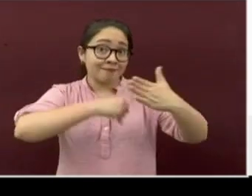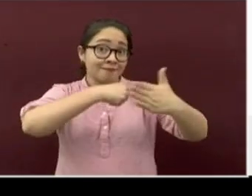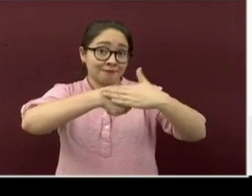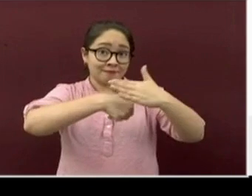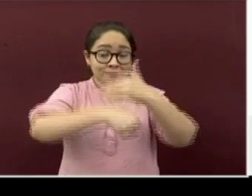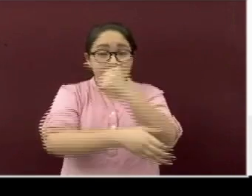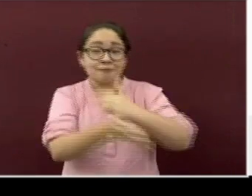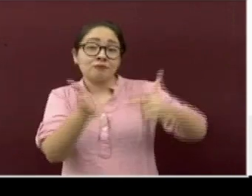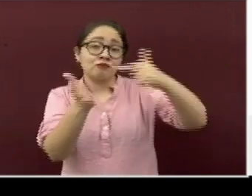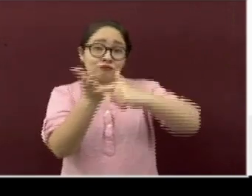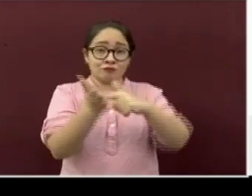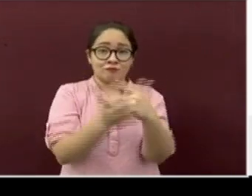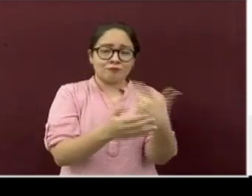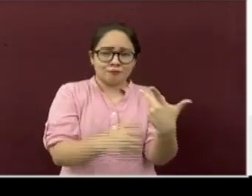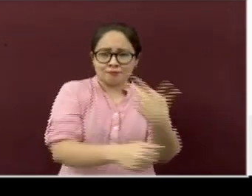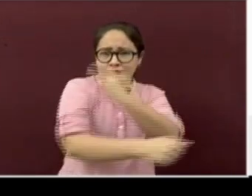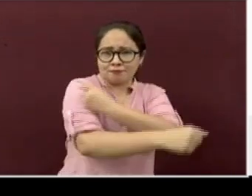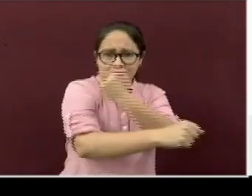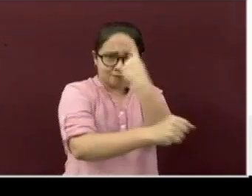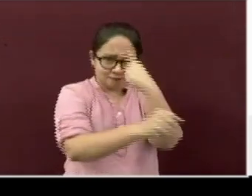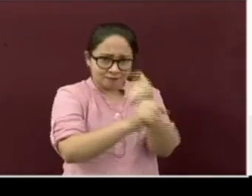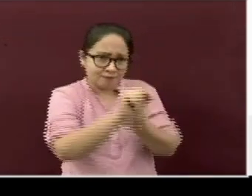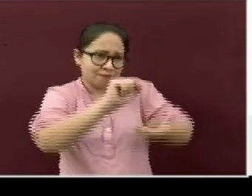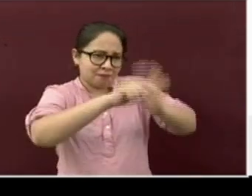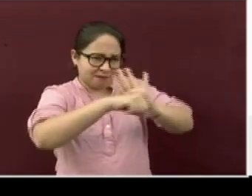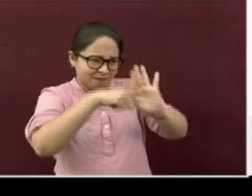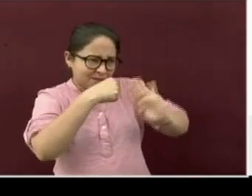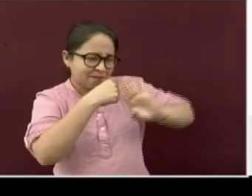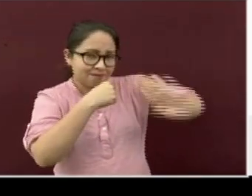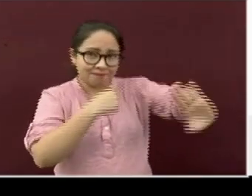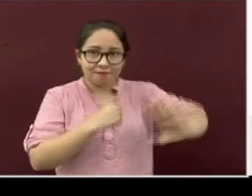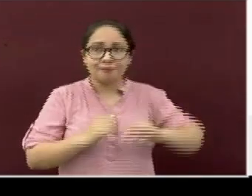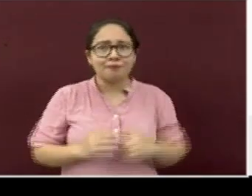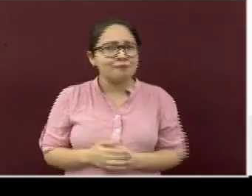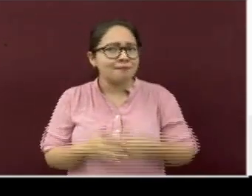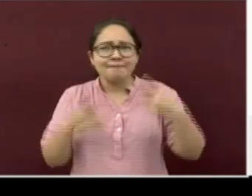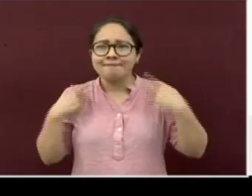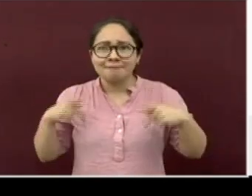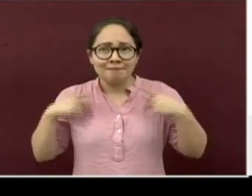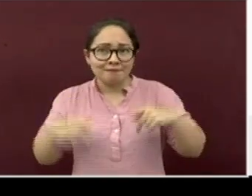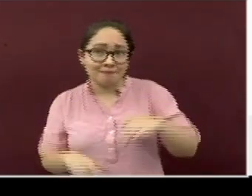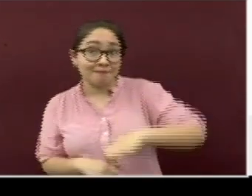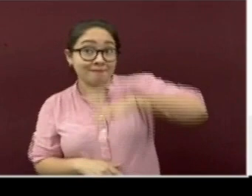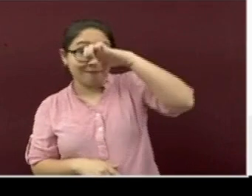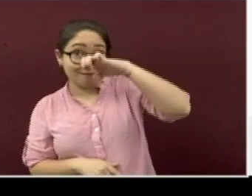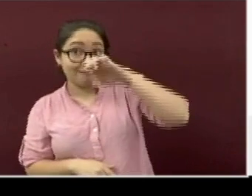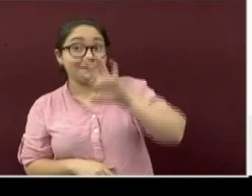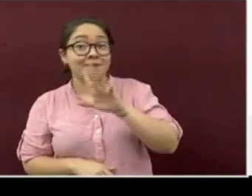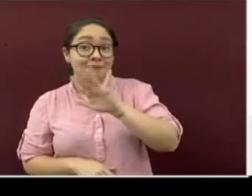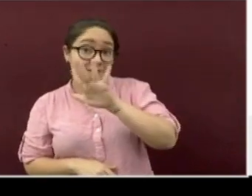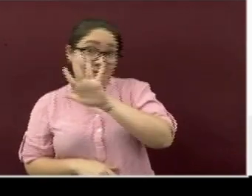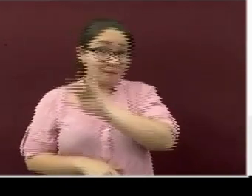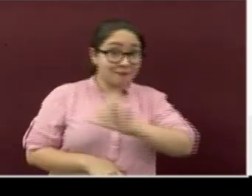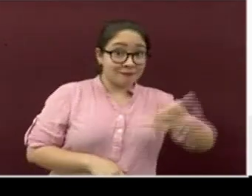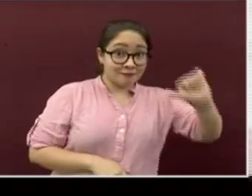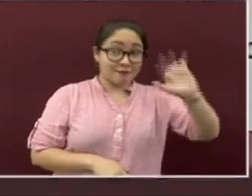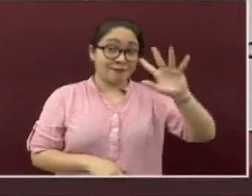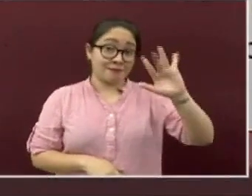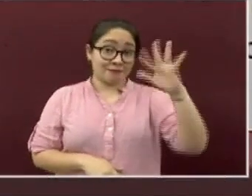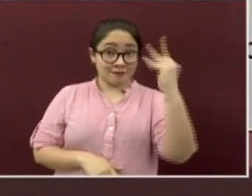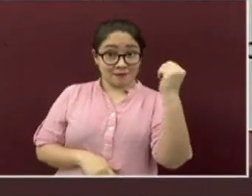Plan Nacional de Vacunación contra COVID-19 para personas de 50 a 59 años